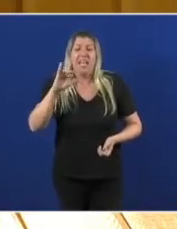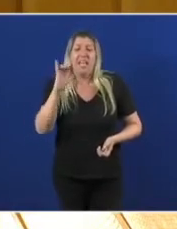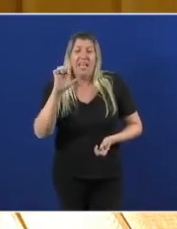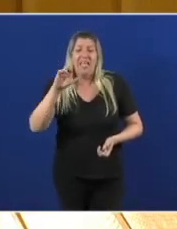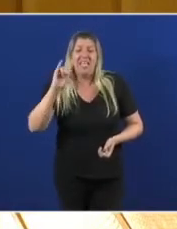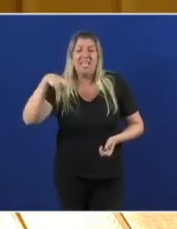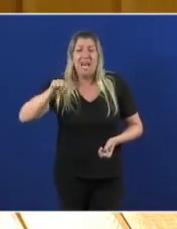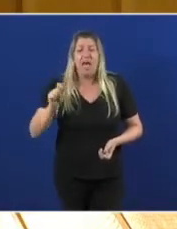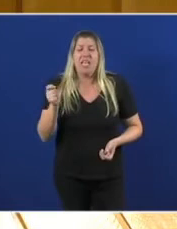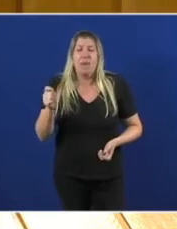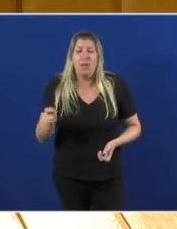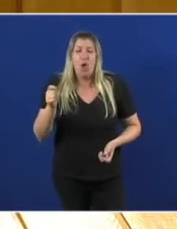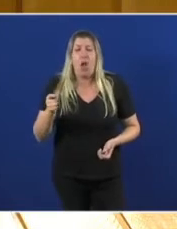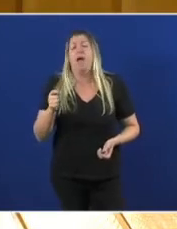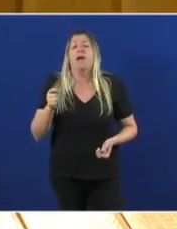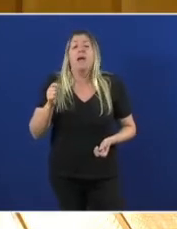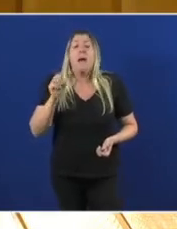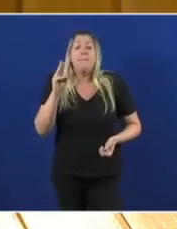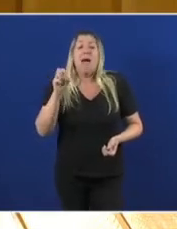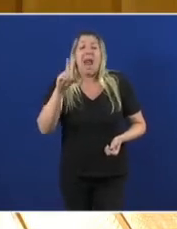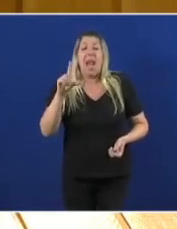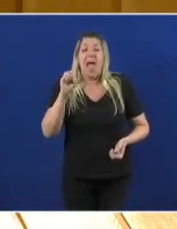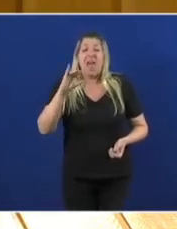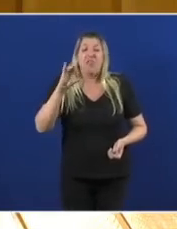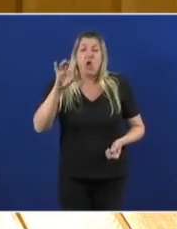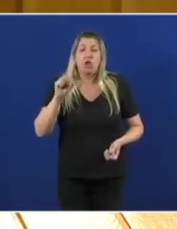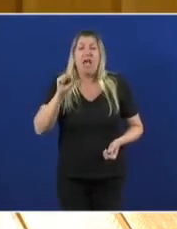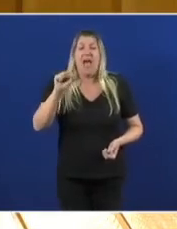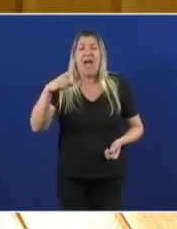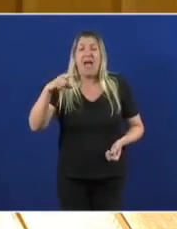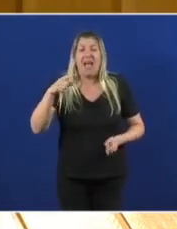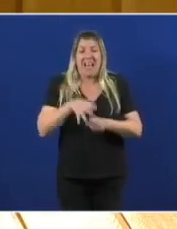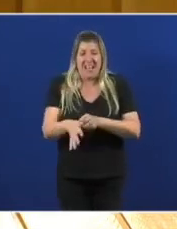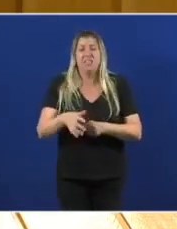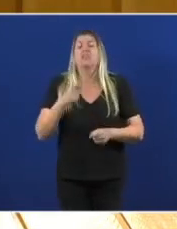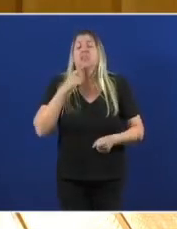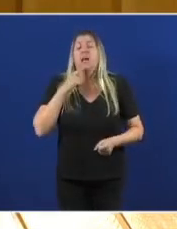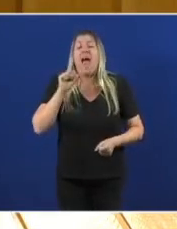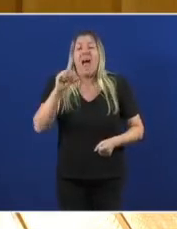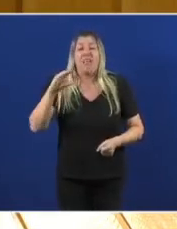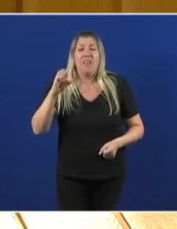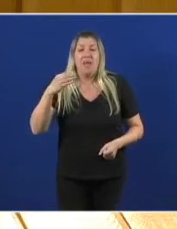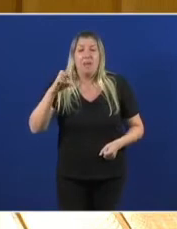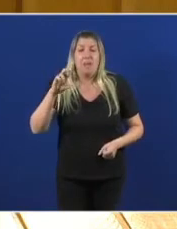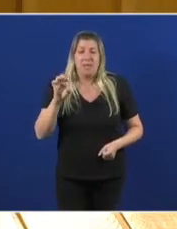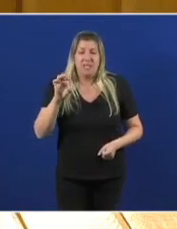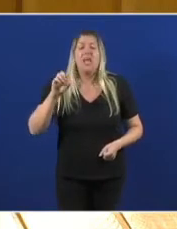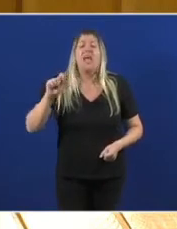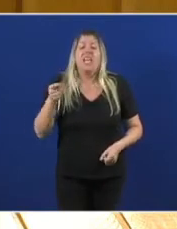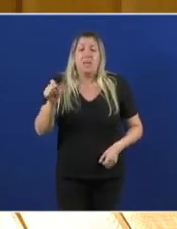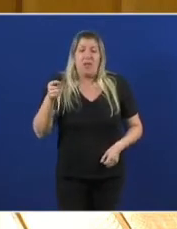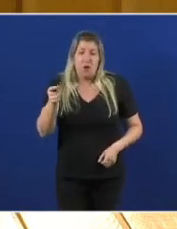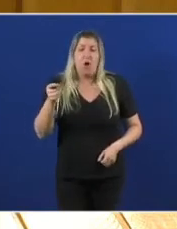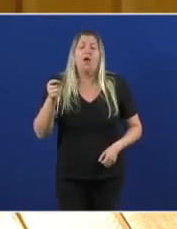Ana Palacios Enagás Ángela Cebes Iberdrola Helena Salgado Endesa